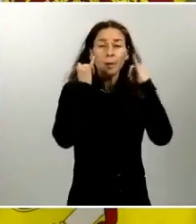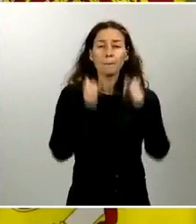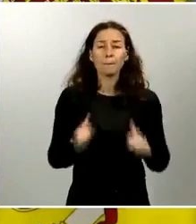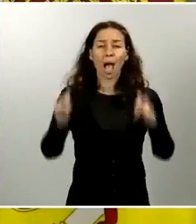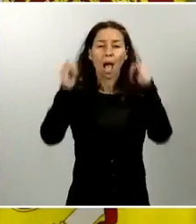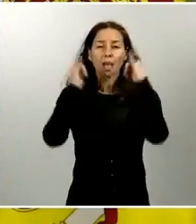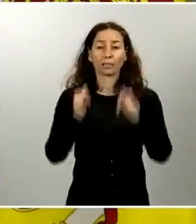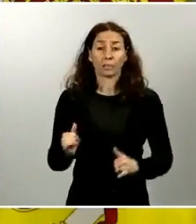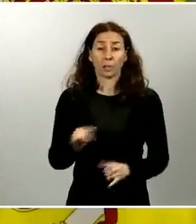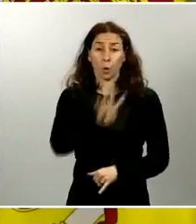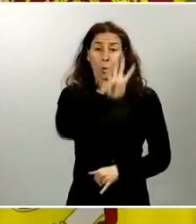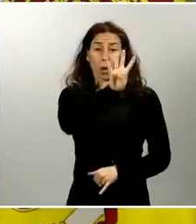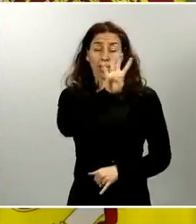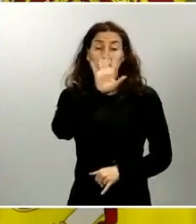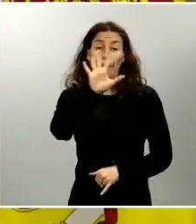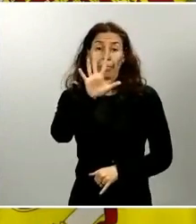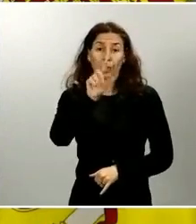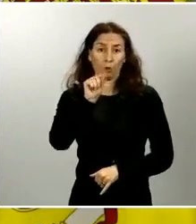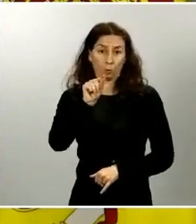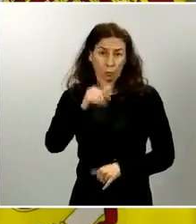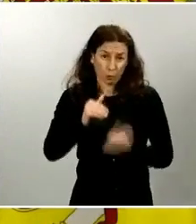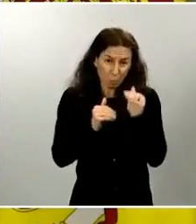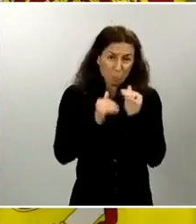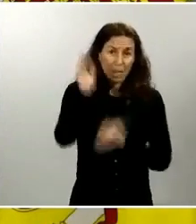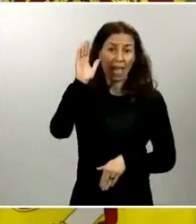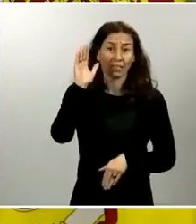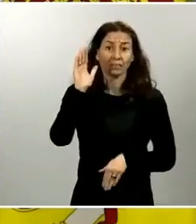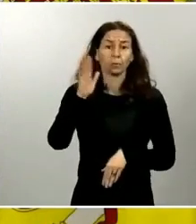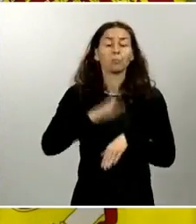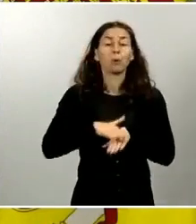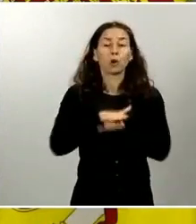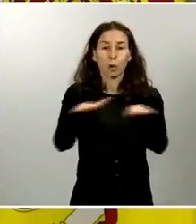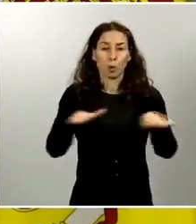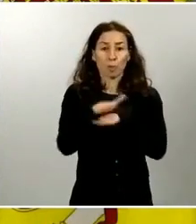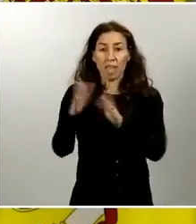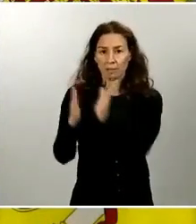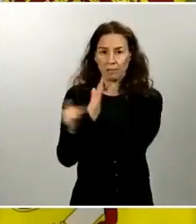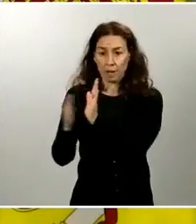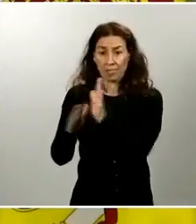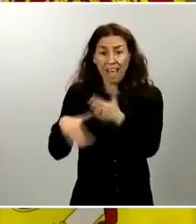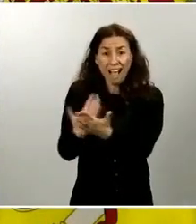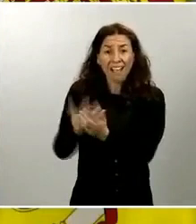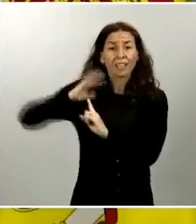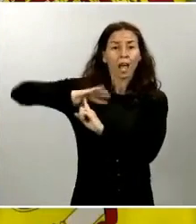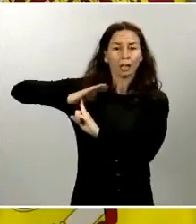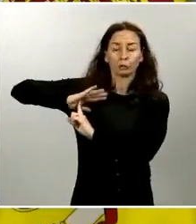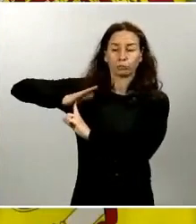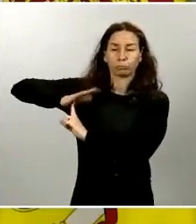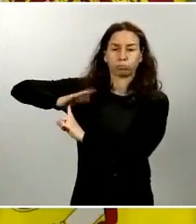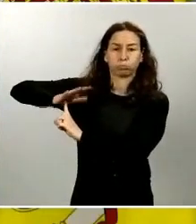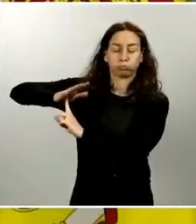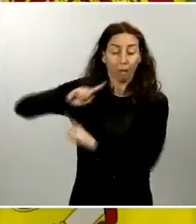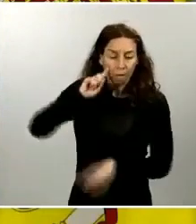Valencia hasta que fue detectado por nuestro helicóptero e identificado posteriormente por agentes en tierra.